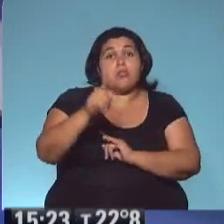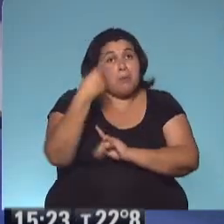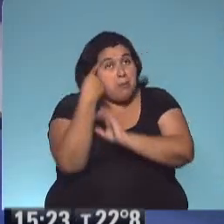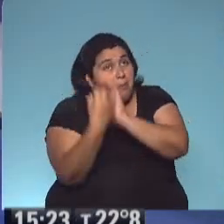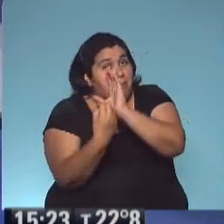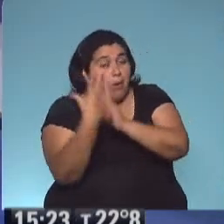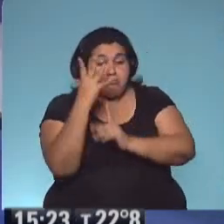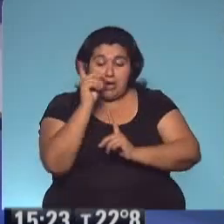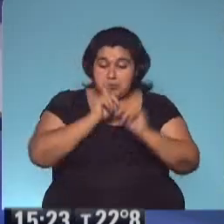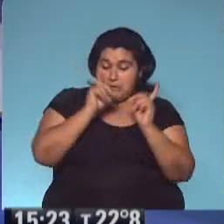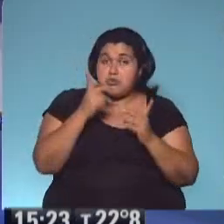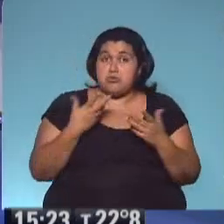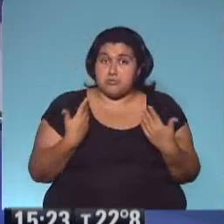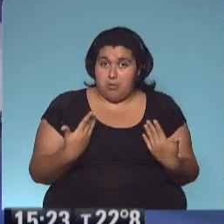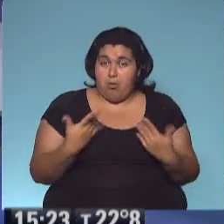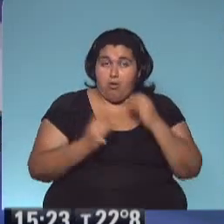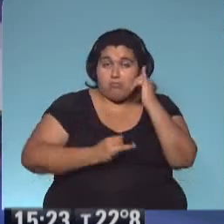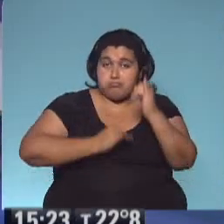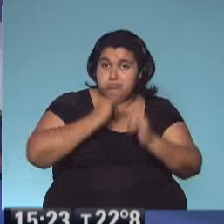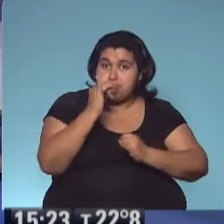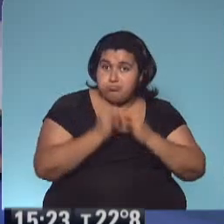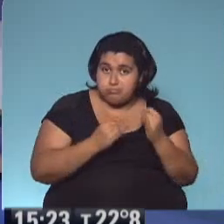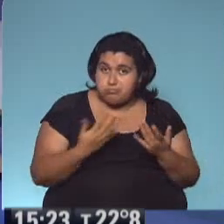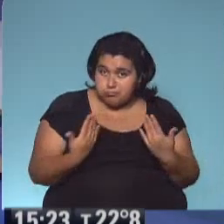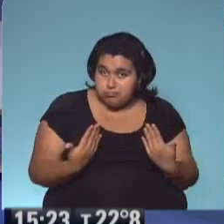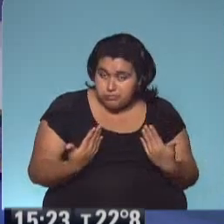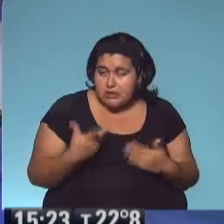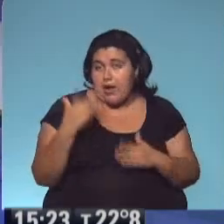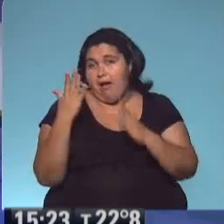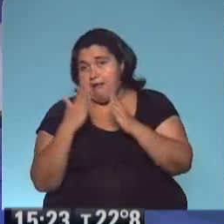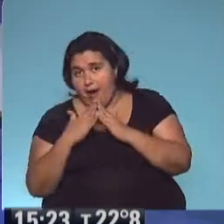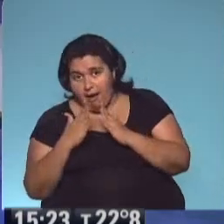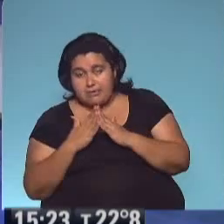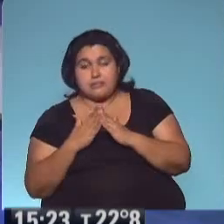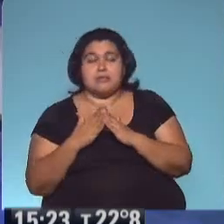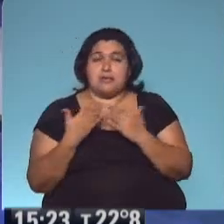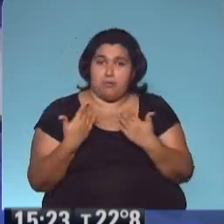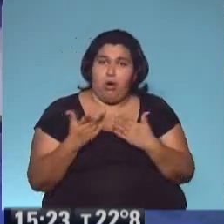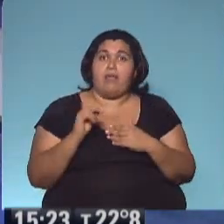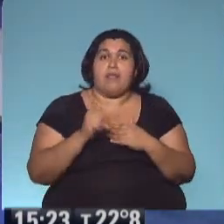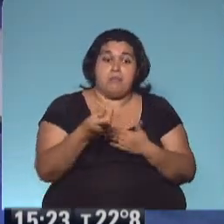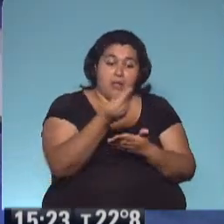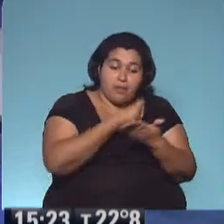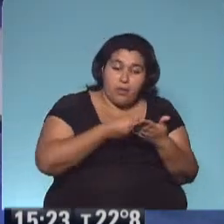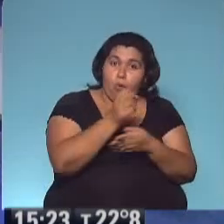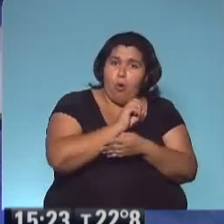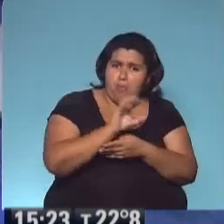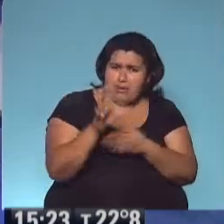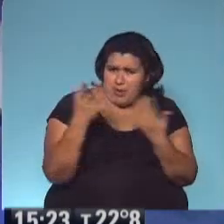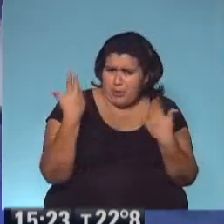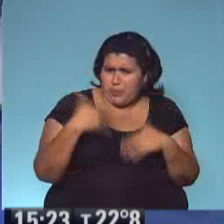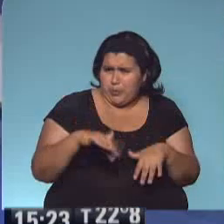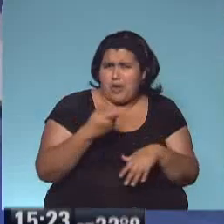cuento. Eso es más lindo. Inventar cuentos, ¿no? Sí. Pueden inventar cuentos en casa y también mandar los dibujos. Ya están llegando un